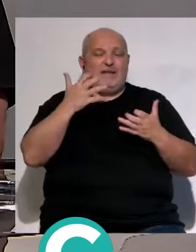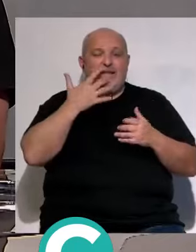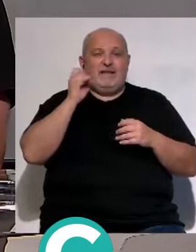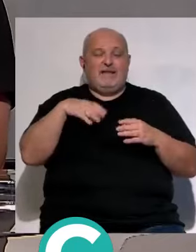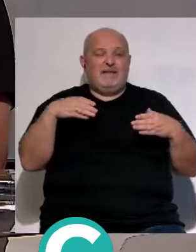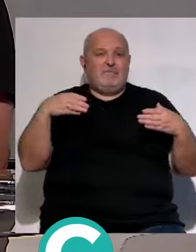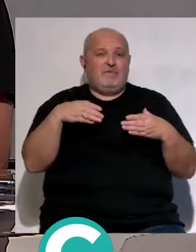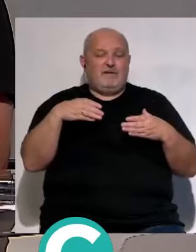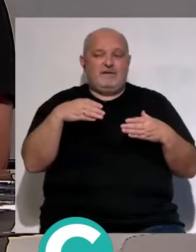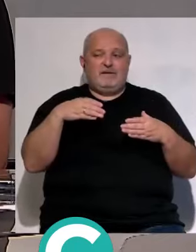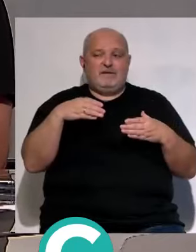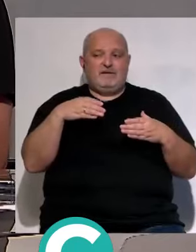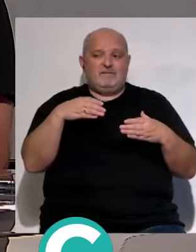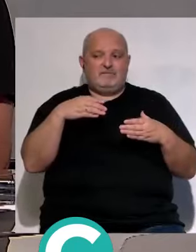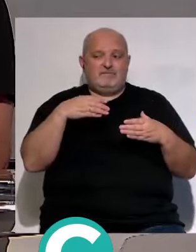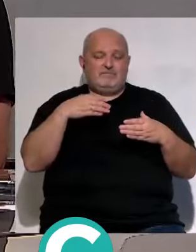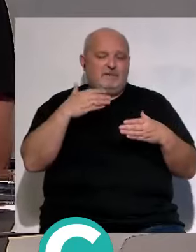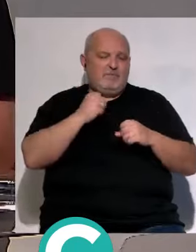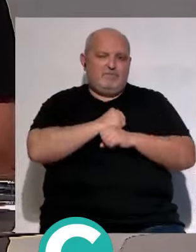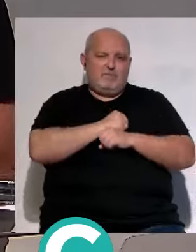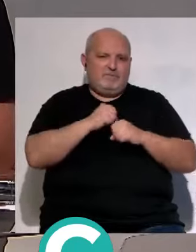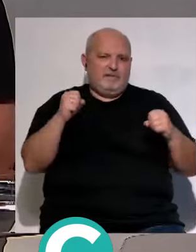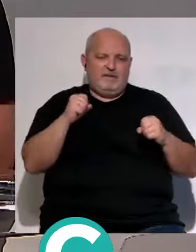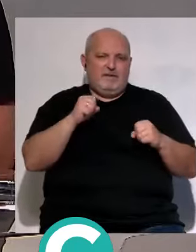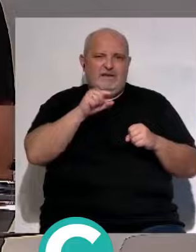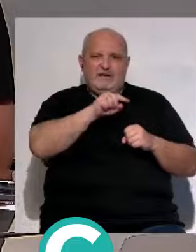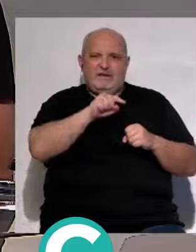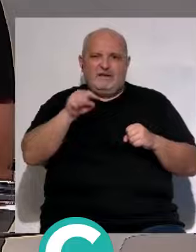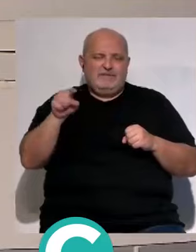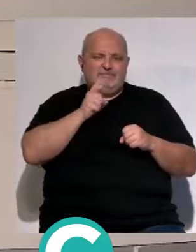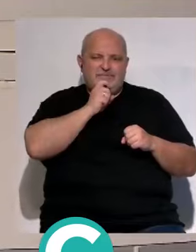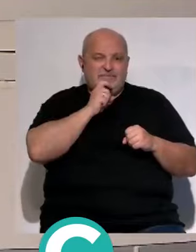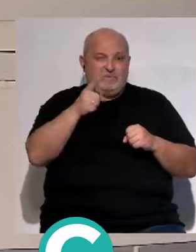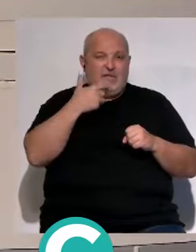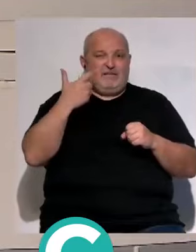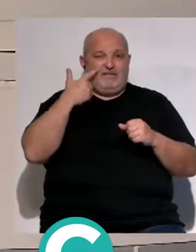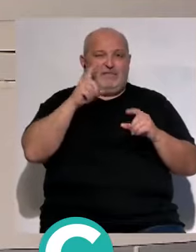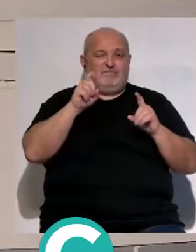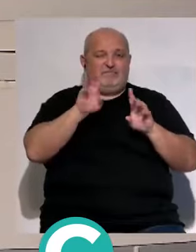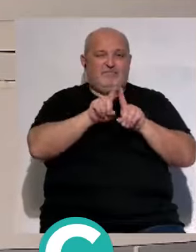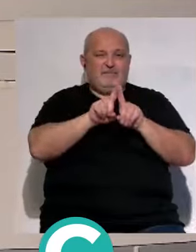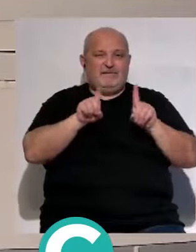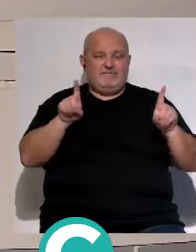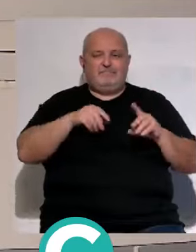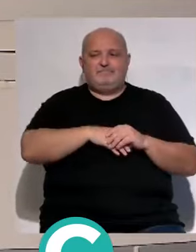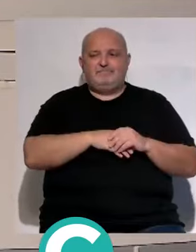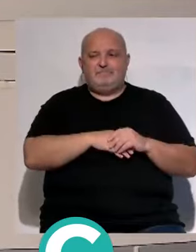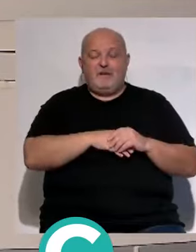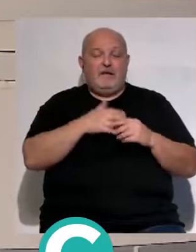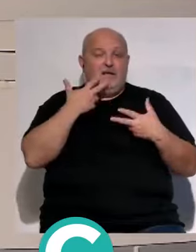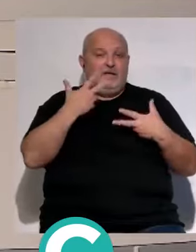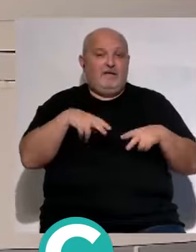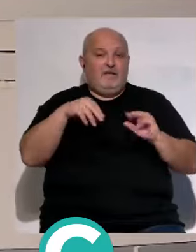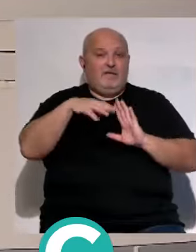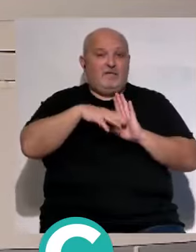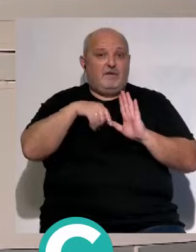en esta plantilla estoy contigo es imposible Alcaraz Alcaraz ¿A nadie le cao? ¿A nadie? Vamos a finalizar